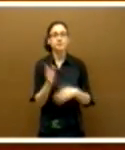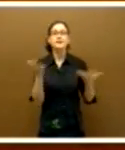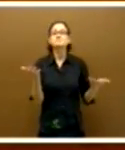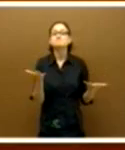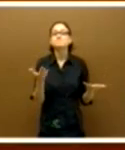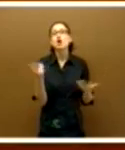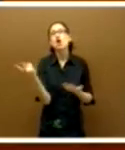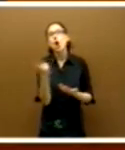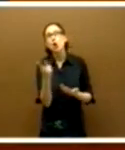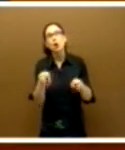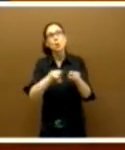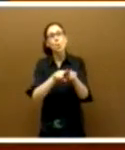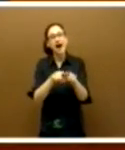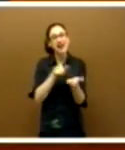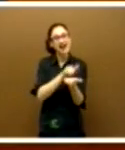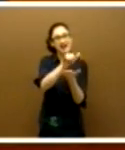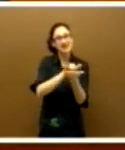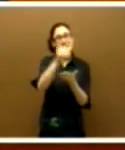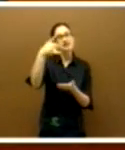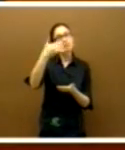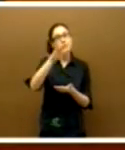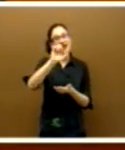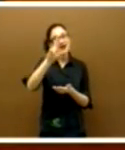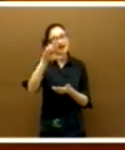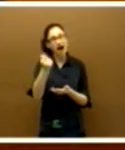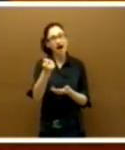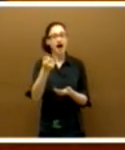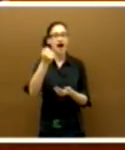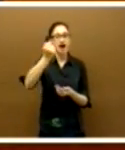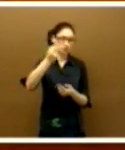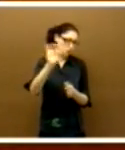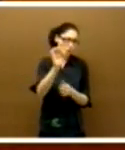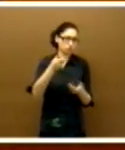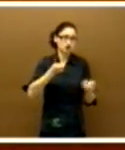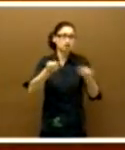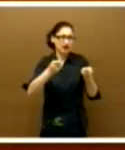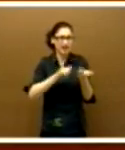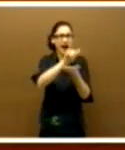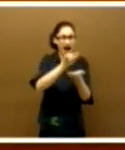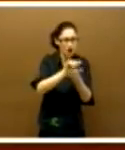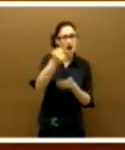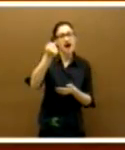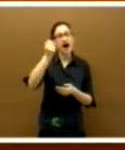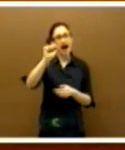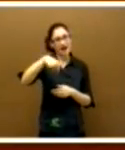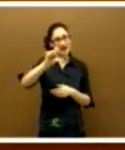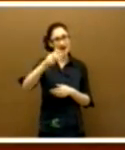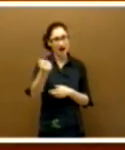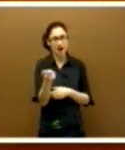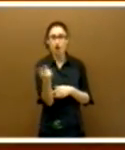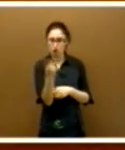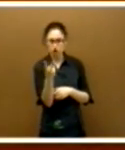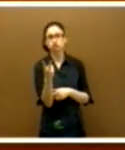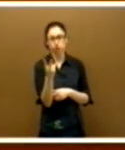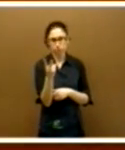que son pilotos de vuelo en Iberia Airlines o controladores aéreos en Aena, que todos conocemos bien las características de la